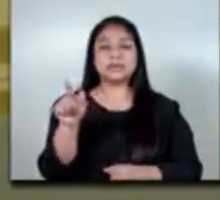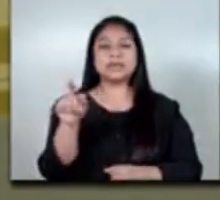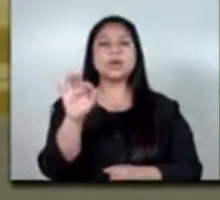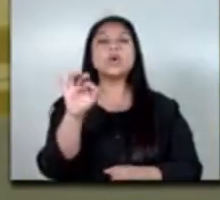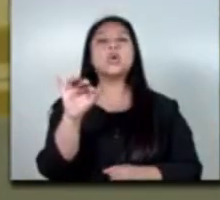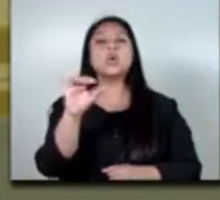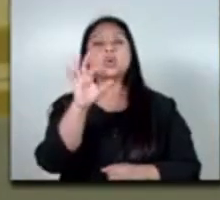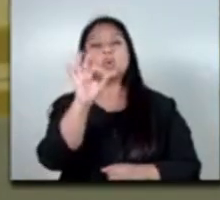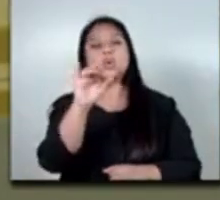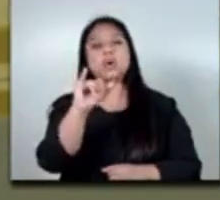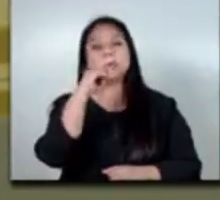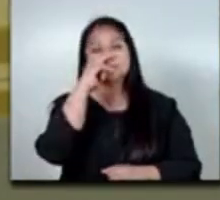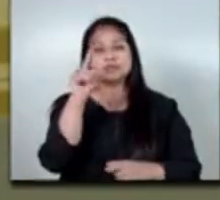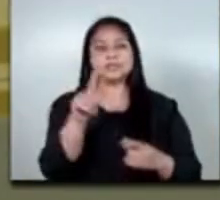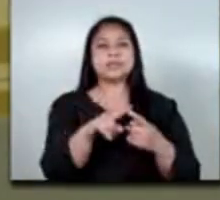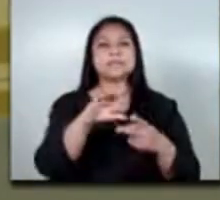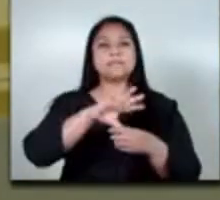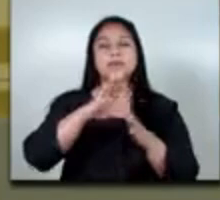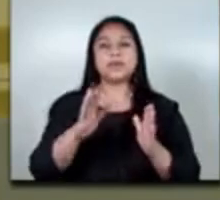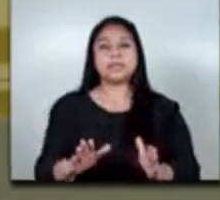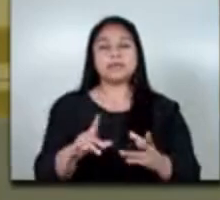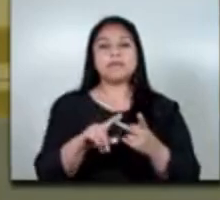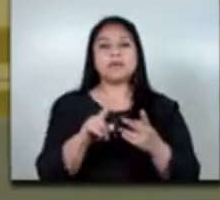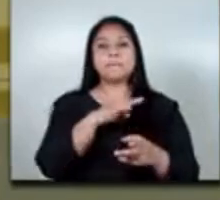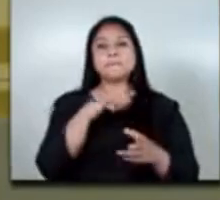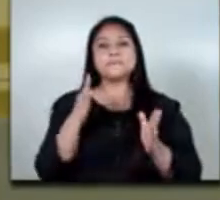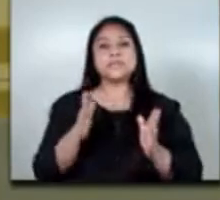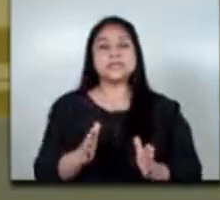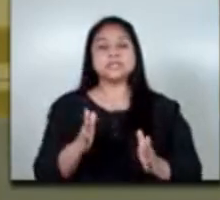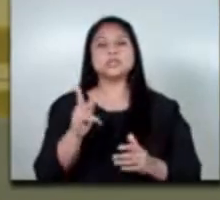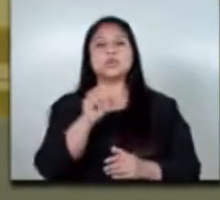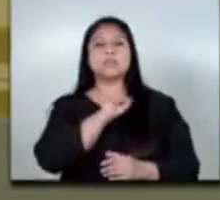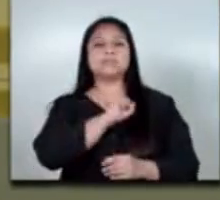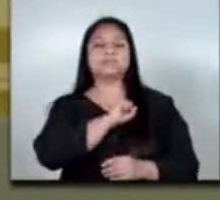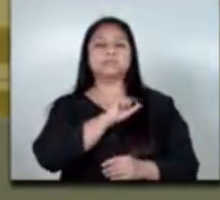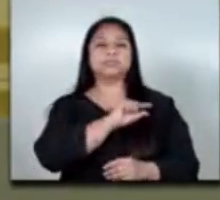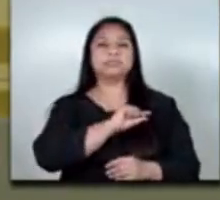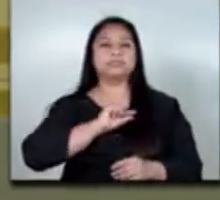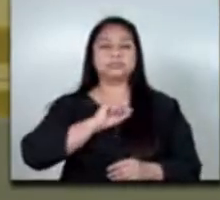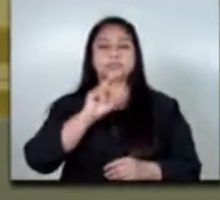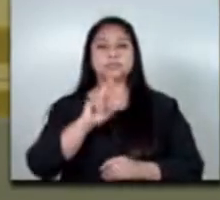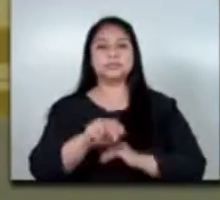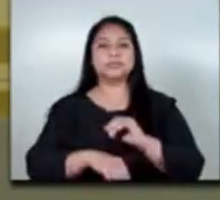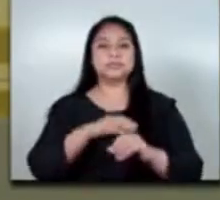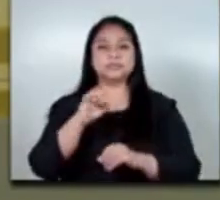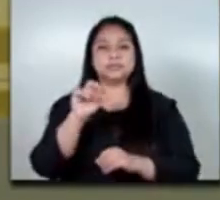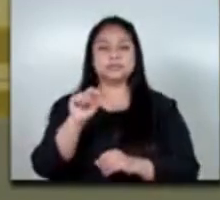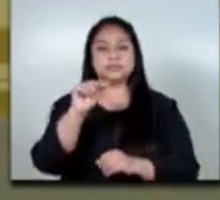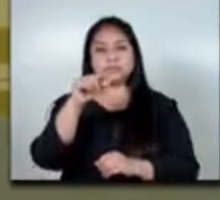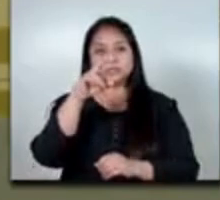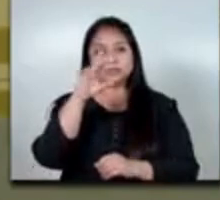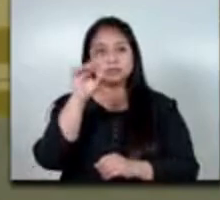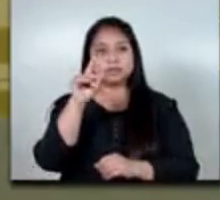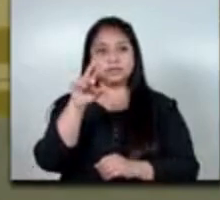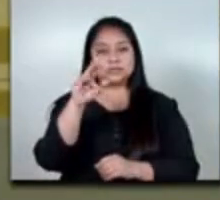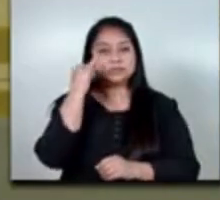embajador señor ministro y compañero de gabinete rafael rodríguez el día de hoy es